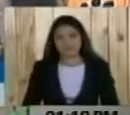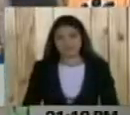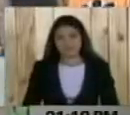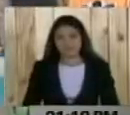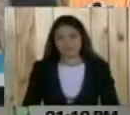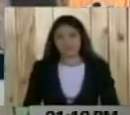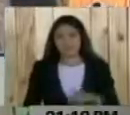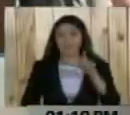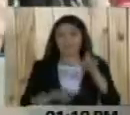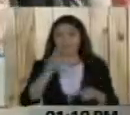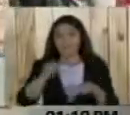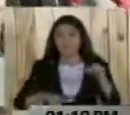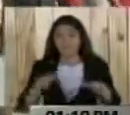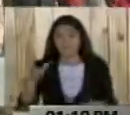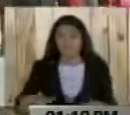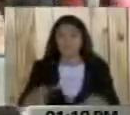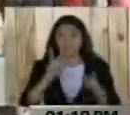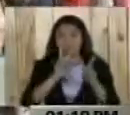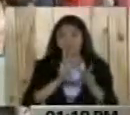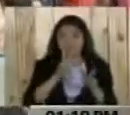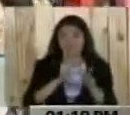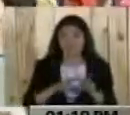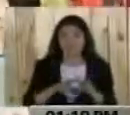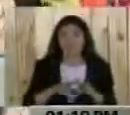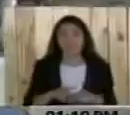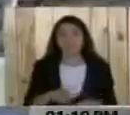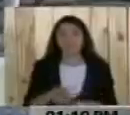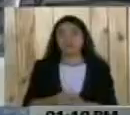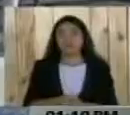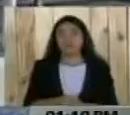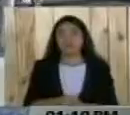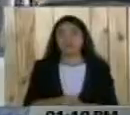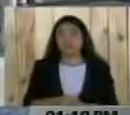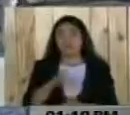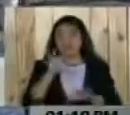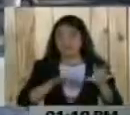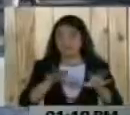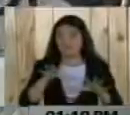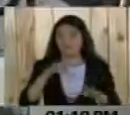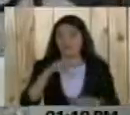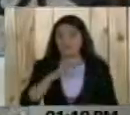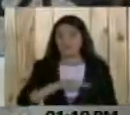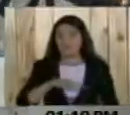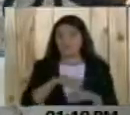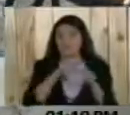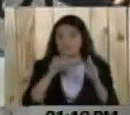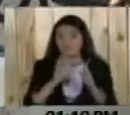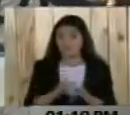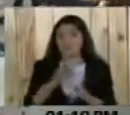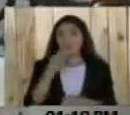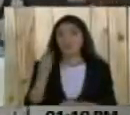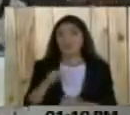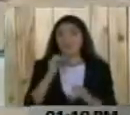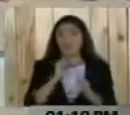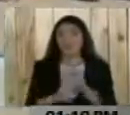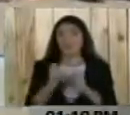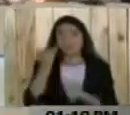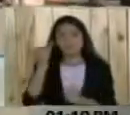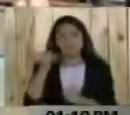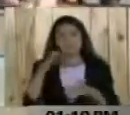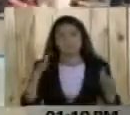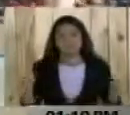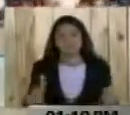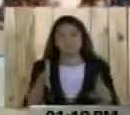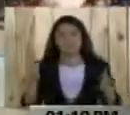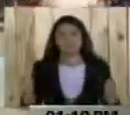Autoridades de la Gran Misión Vivienda Toda Vida Venezuela, Misión Nevado y el Ministerio de la Juventud y el Deporte organizaron esta iniciativa para fomentar